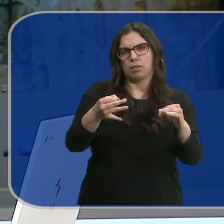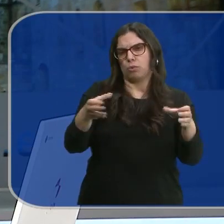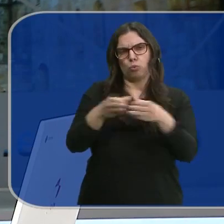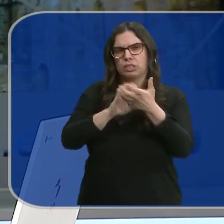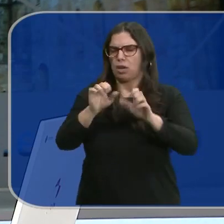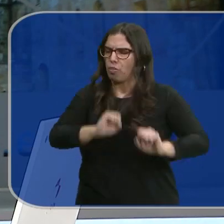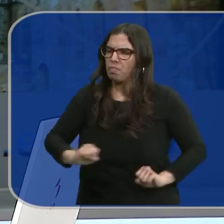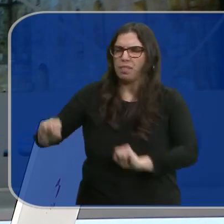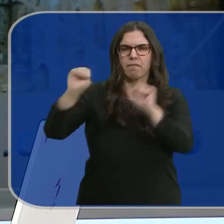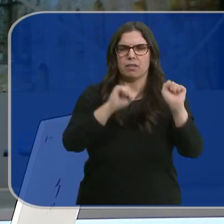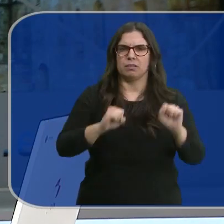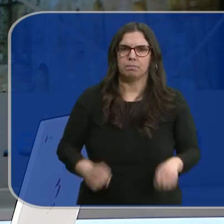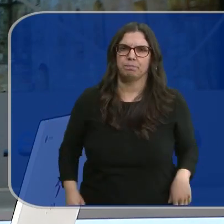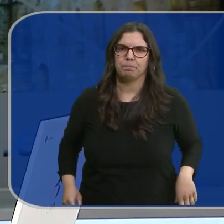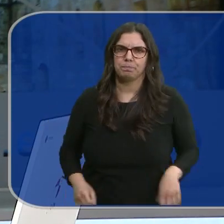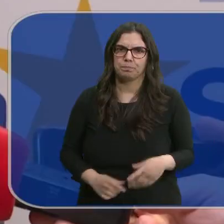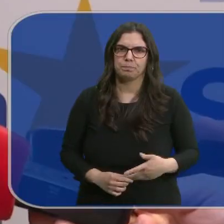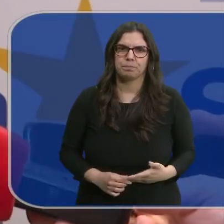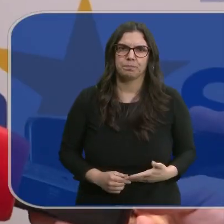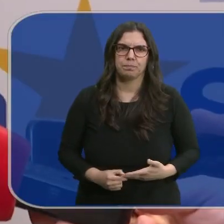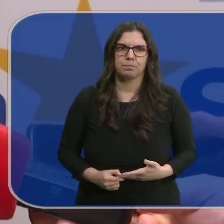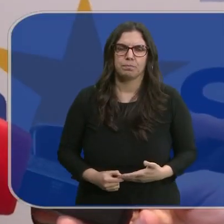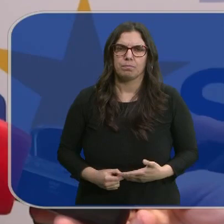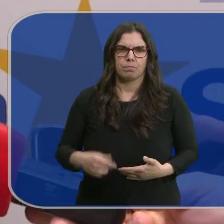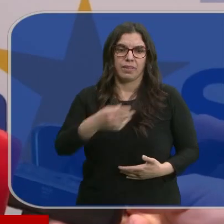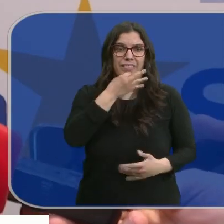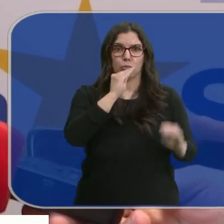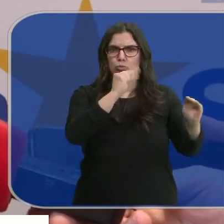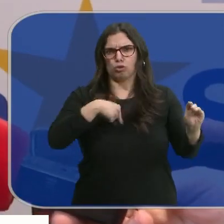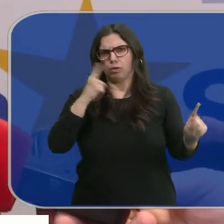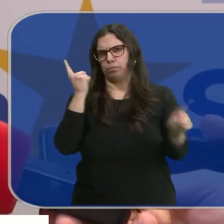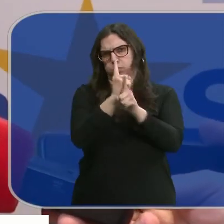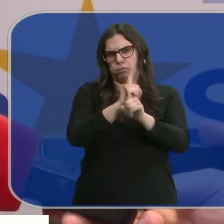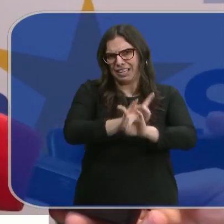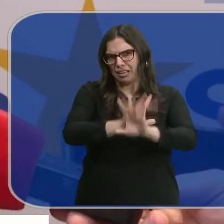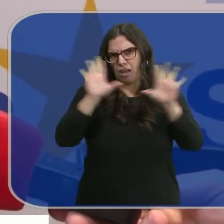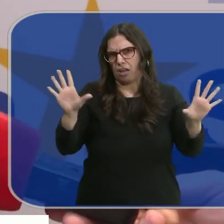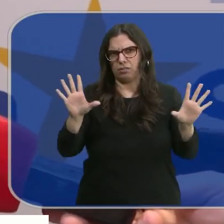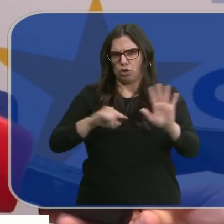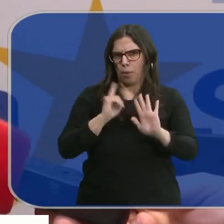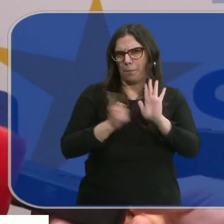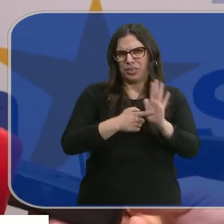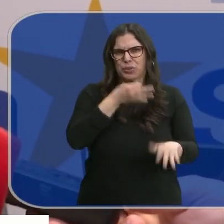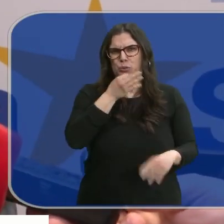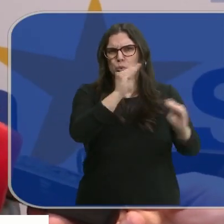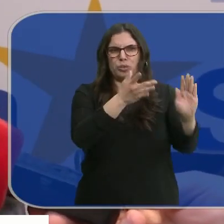ultranza de la Junta de Castilla y León. En pleno rechazo a esas declaraciones. O sea, yo creo que son palabras que desconocen la realidad